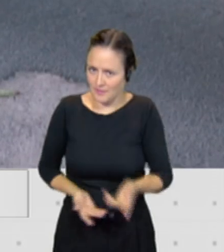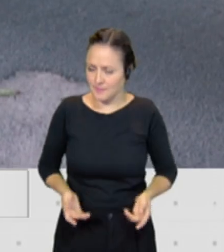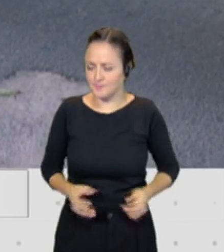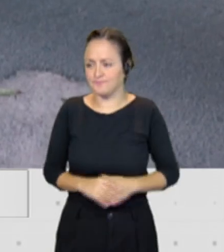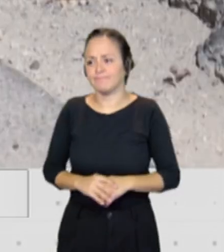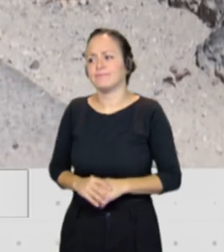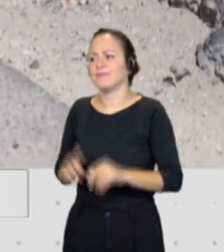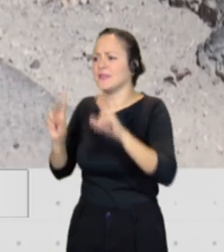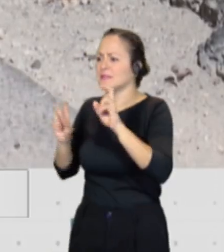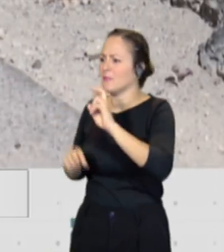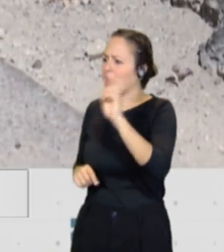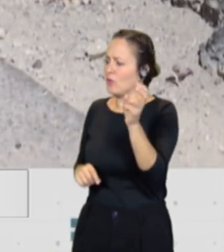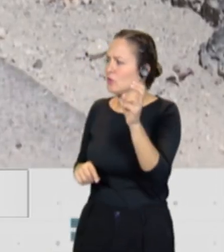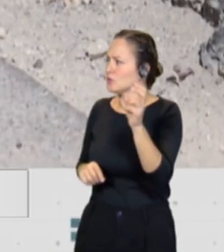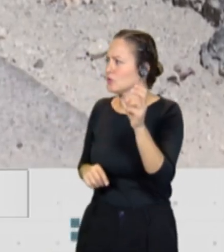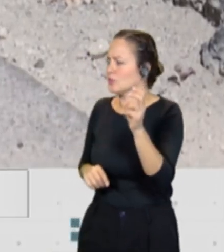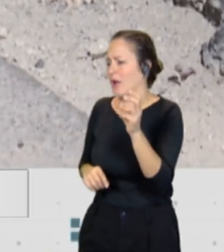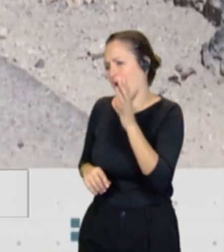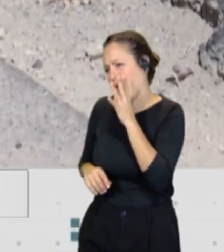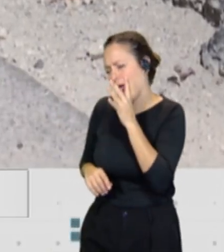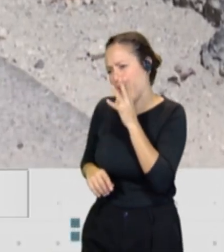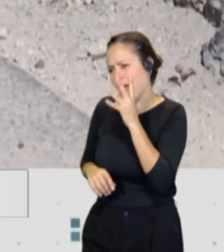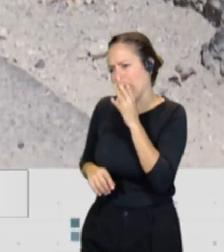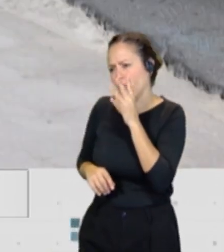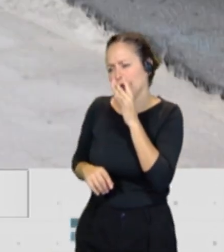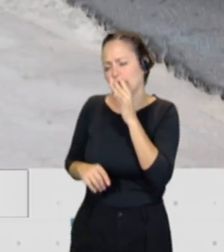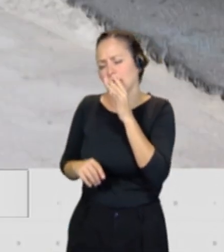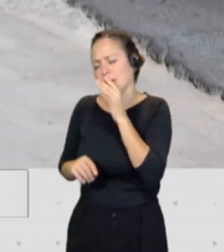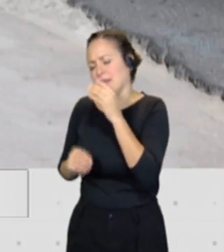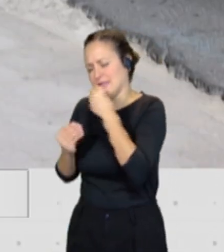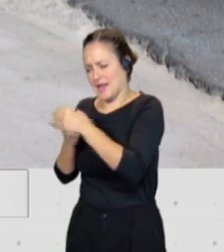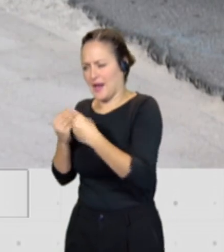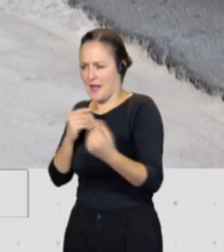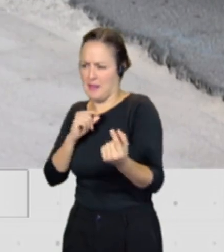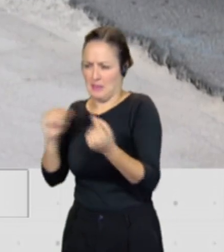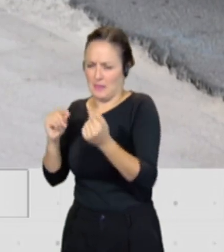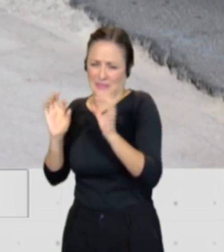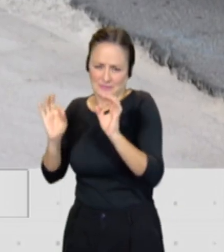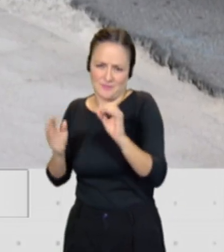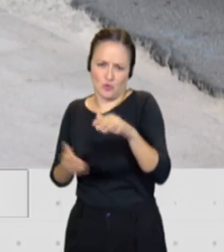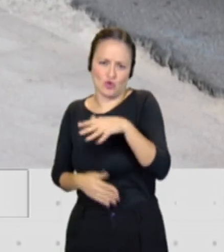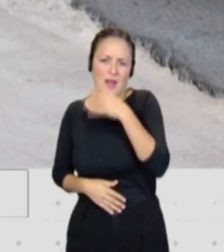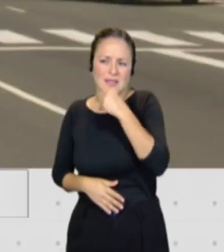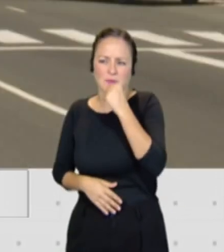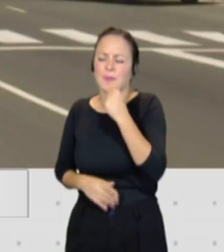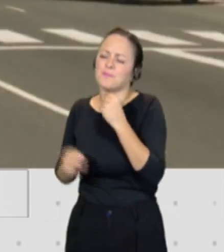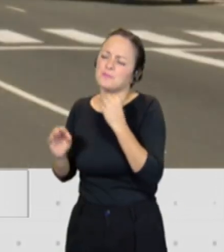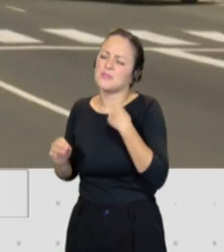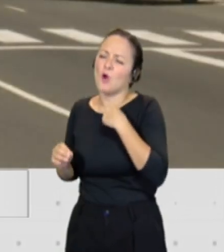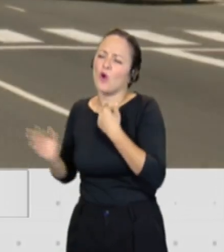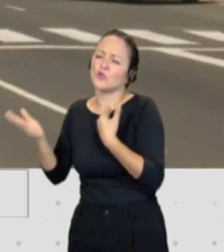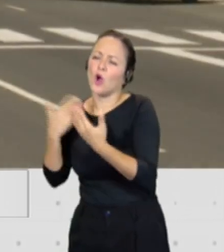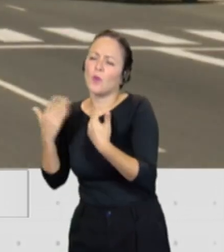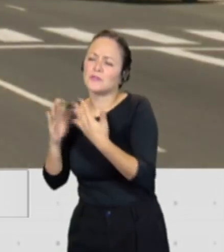también que está en debate en la isla de Gran Canaria, concretamente en Las Palmas, y es esas conversaciones que mantienen con